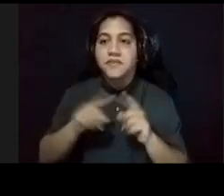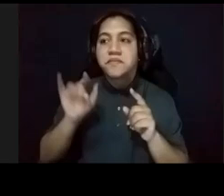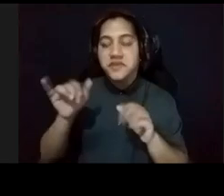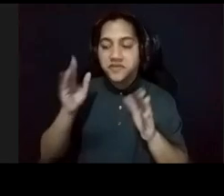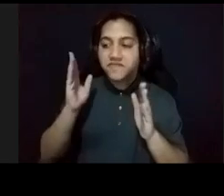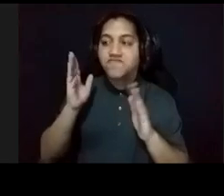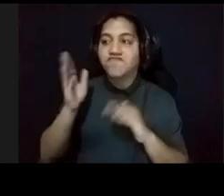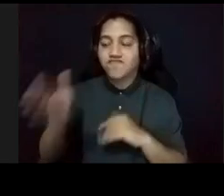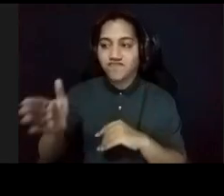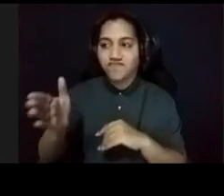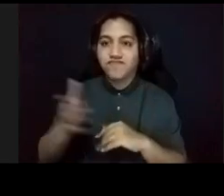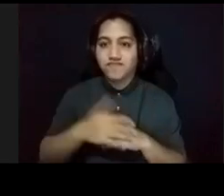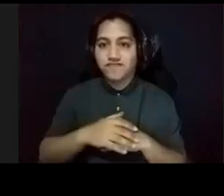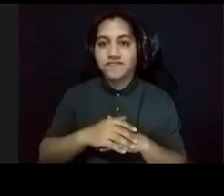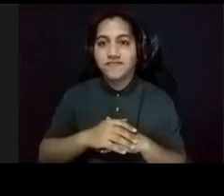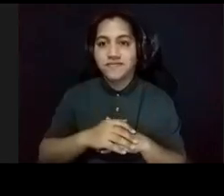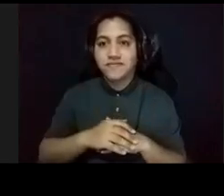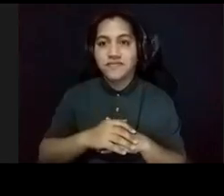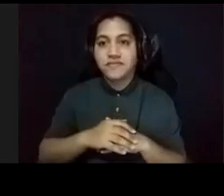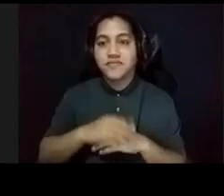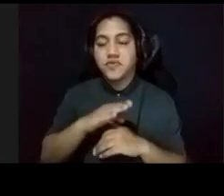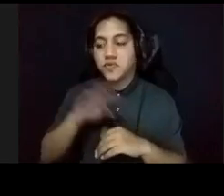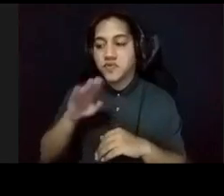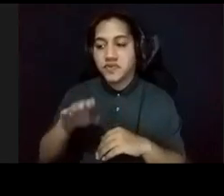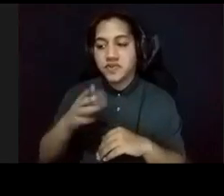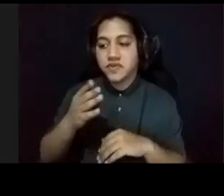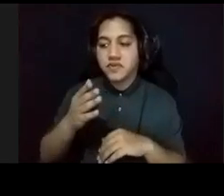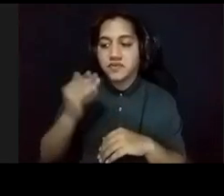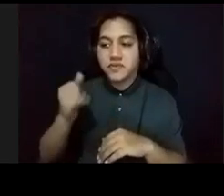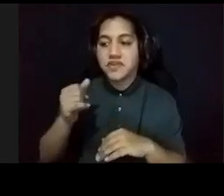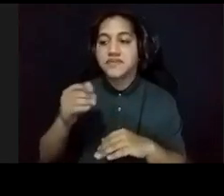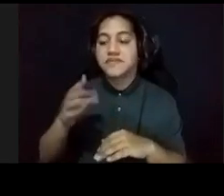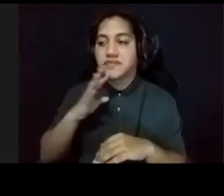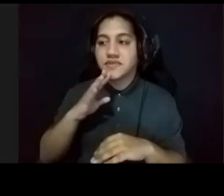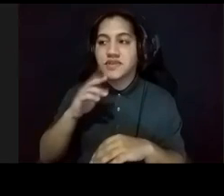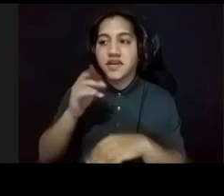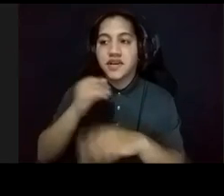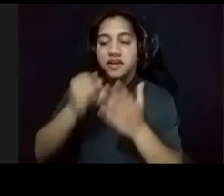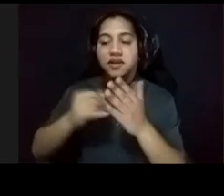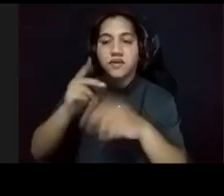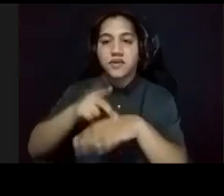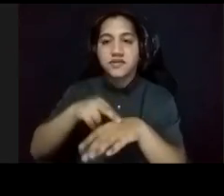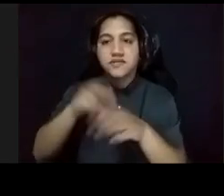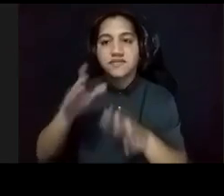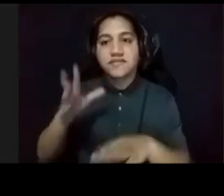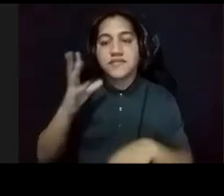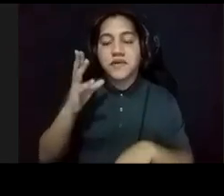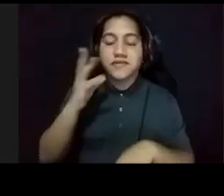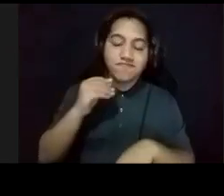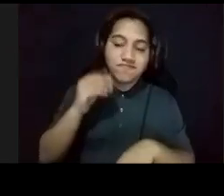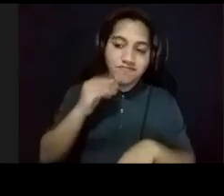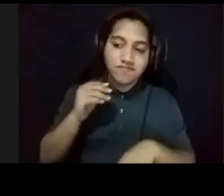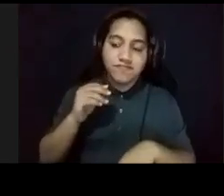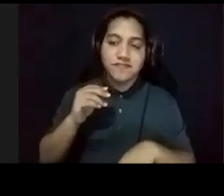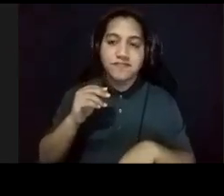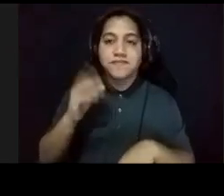hacer, y nunca te olvides, de hablar del arte, puertorriqueño, y fue una experiencia, muy, muy